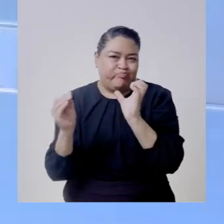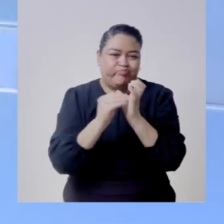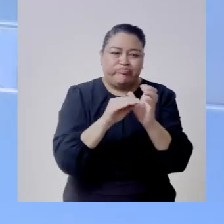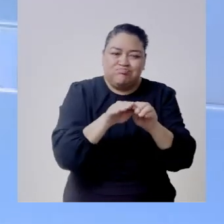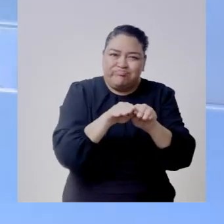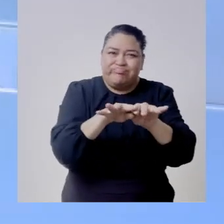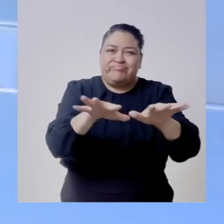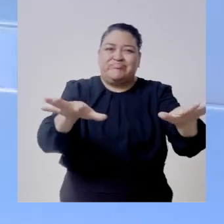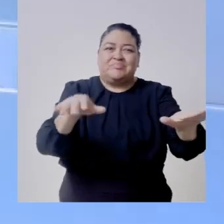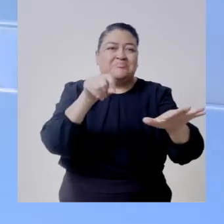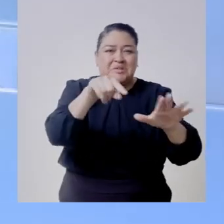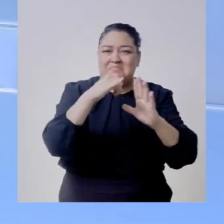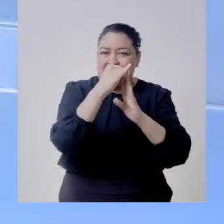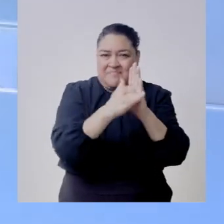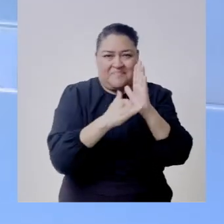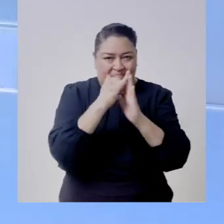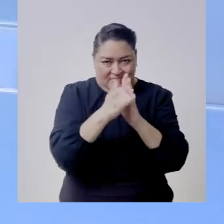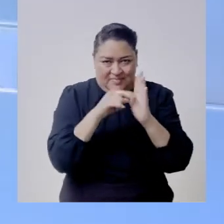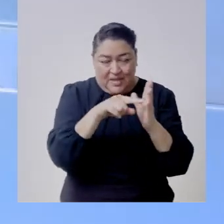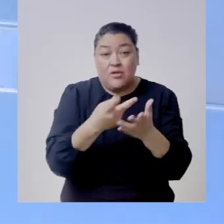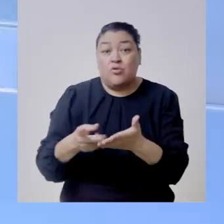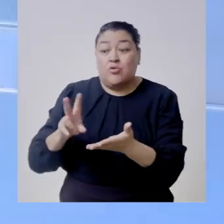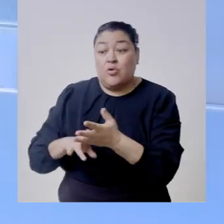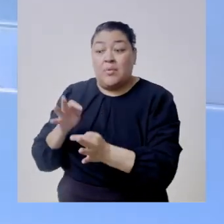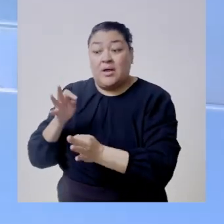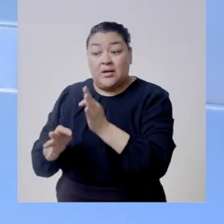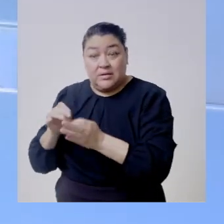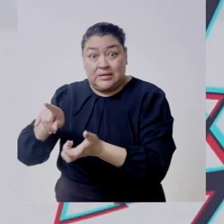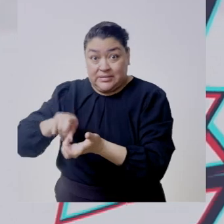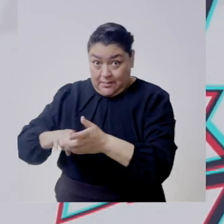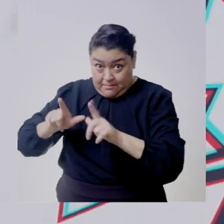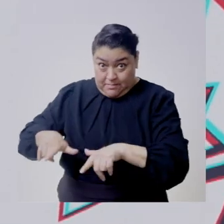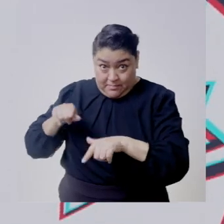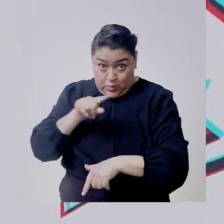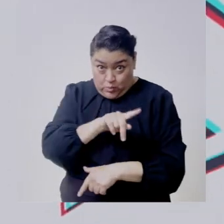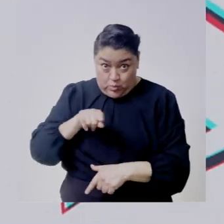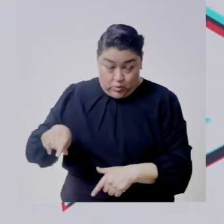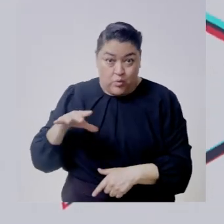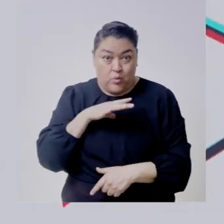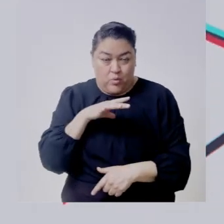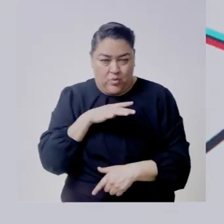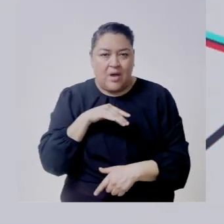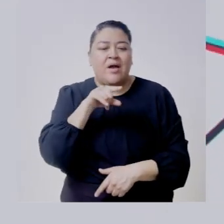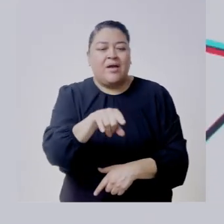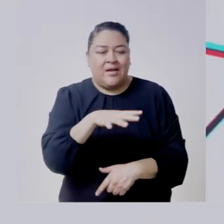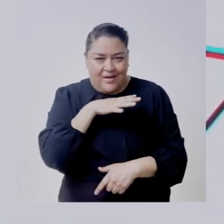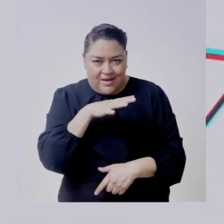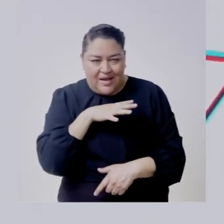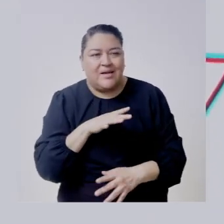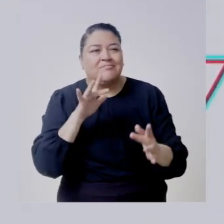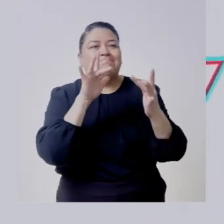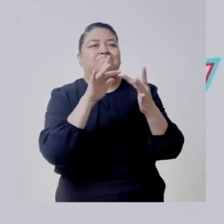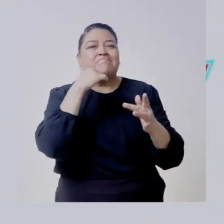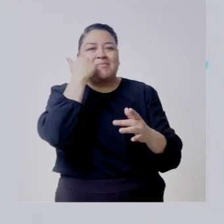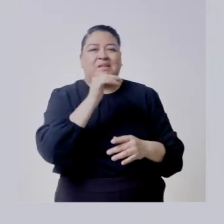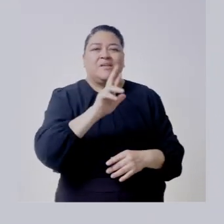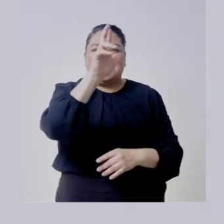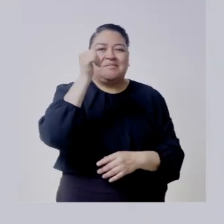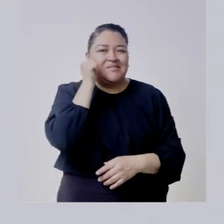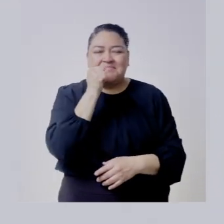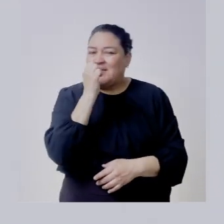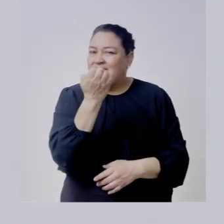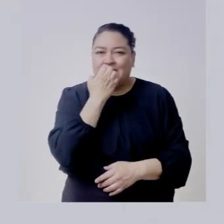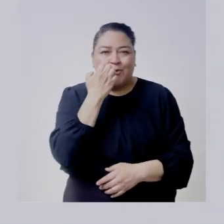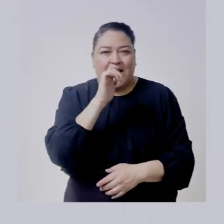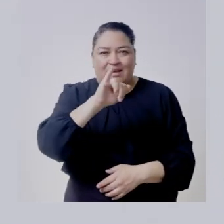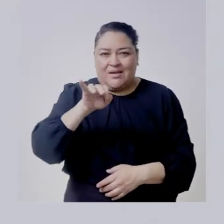alojado en la biblioteca del tribunal y en youtube y ahí hay una forma de comunicarse de establecer contacto siempre con la